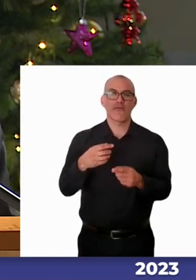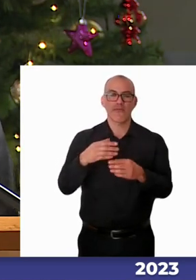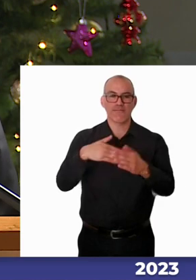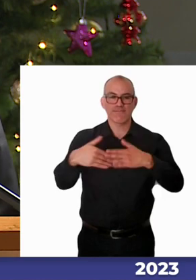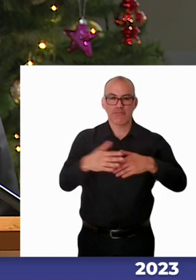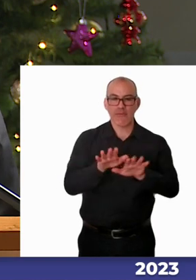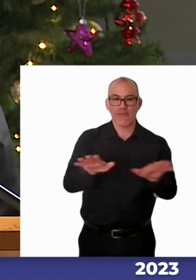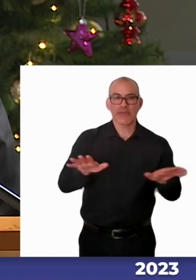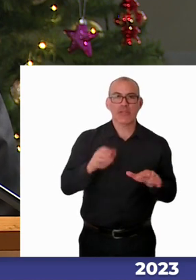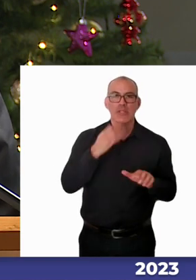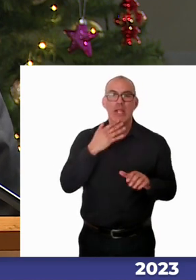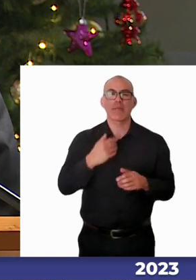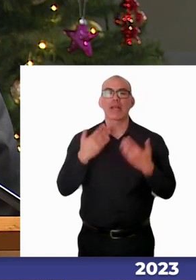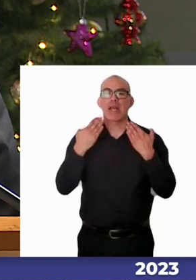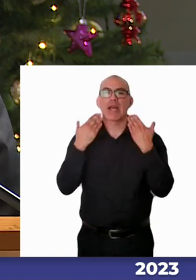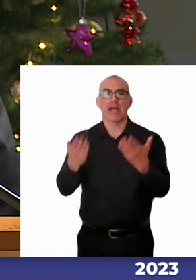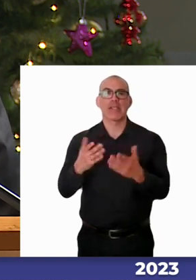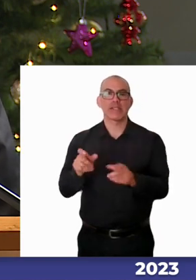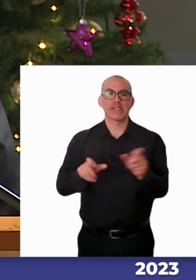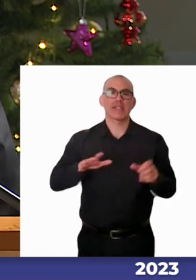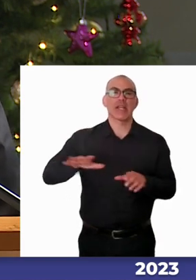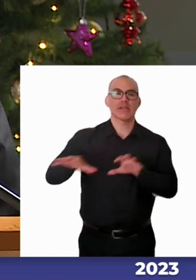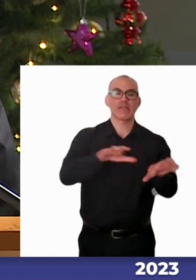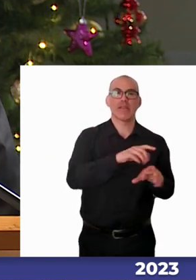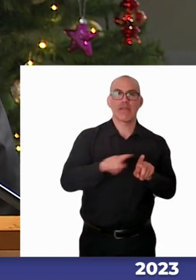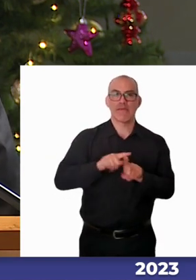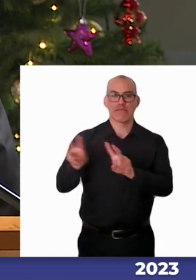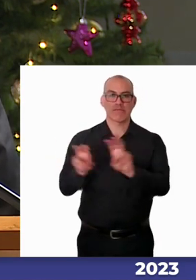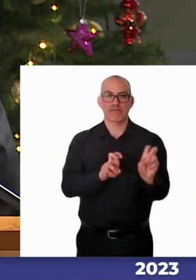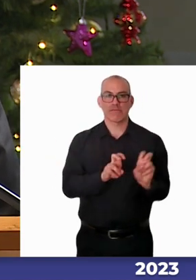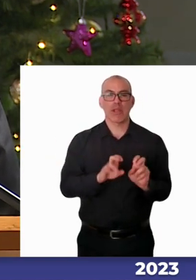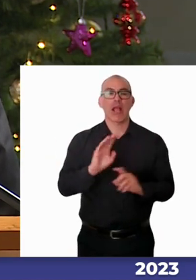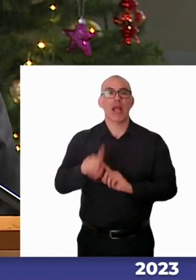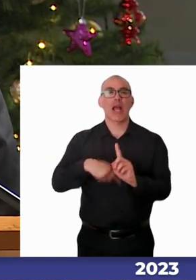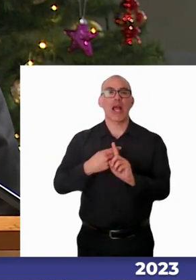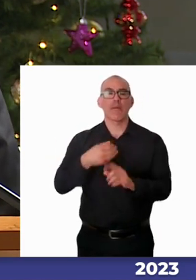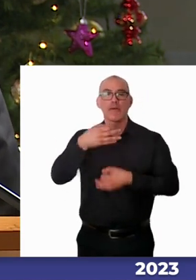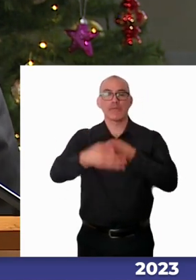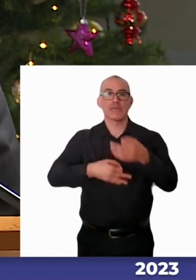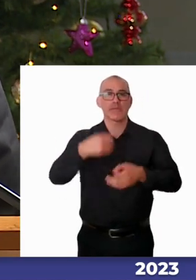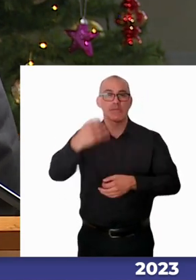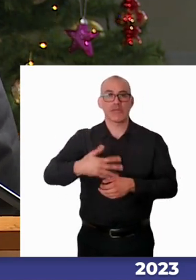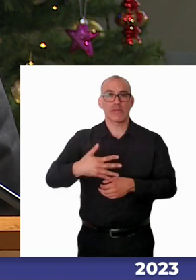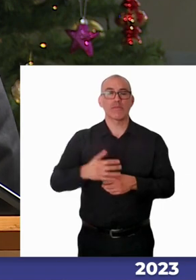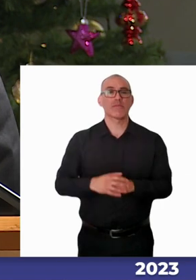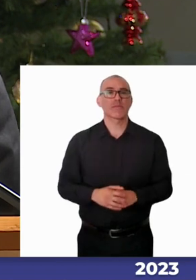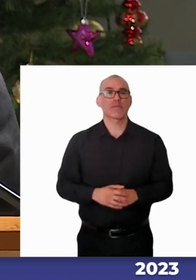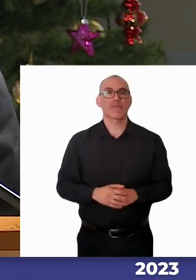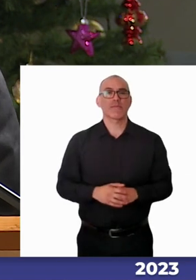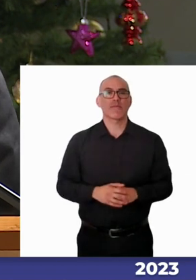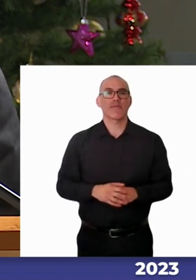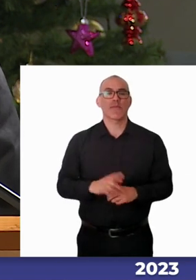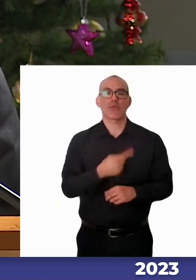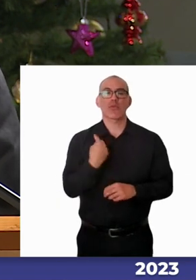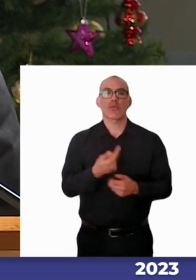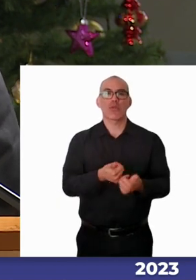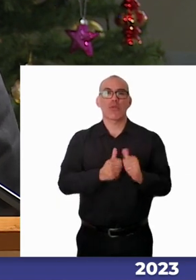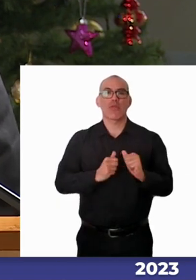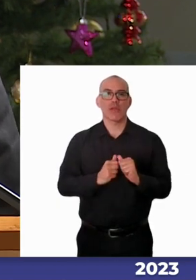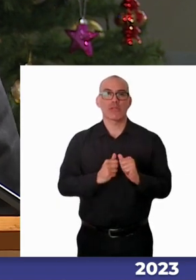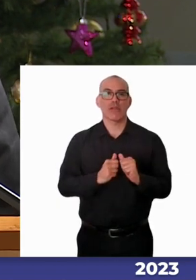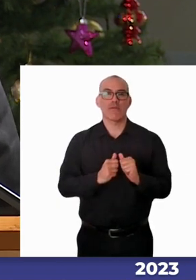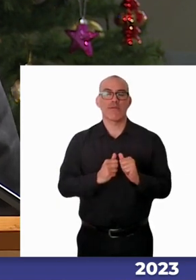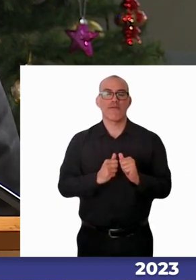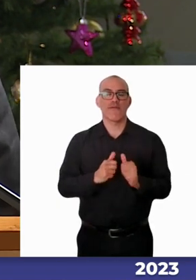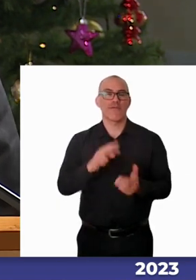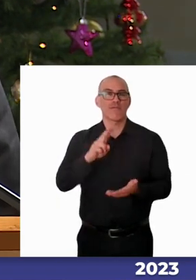acción. Es importante mencionar que este desafío institucional, además, se ha visto